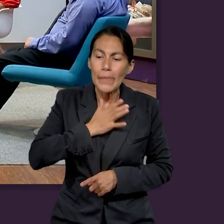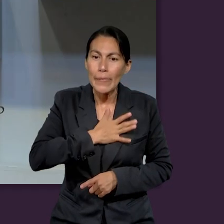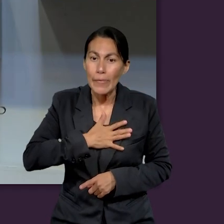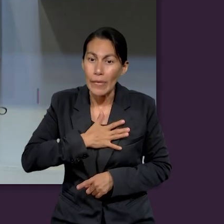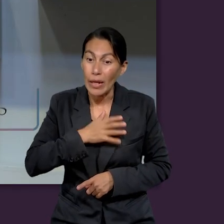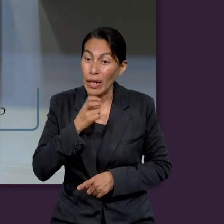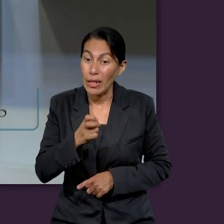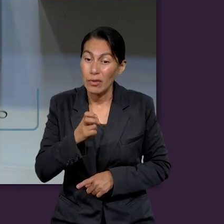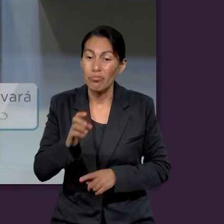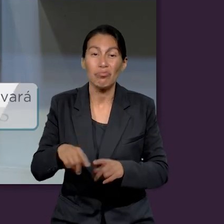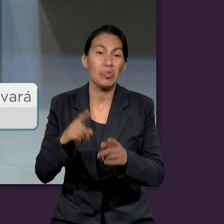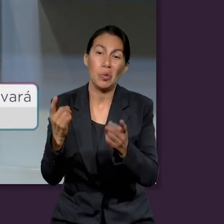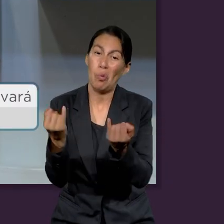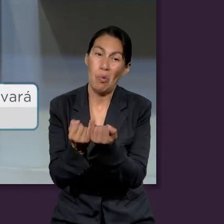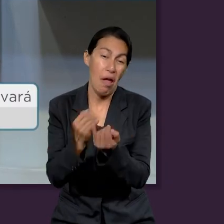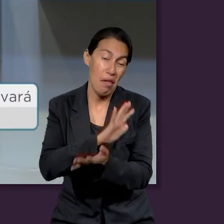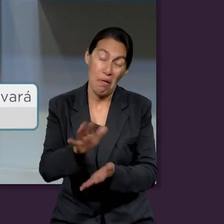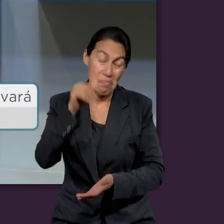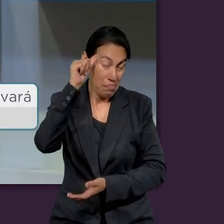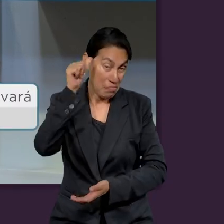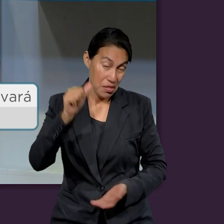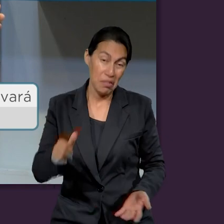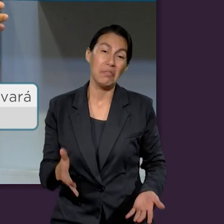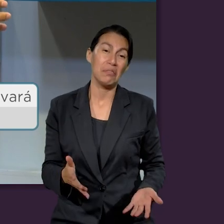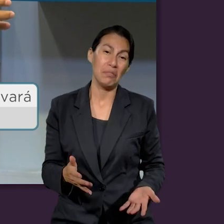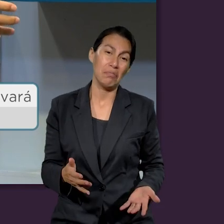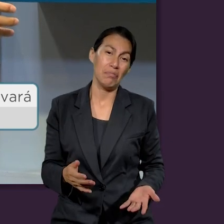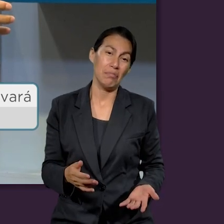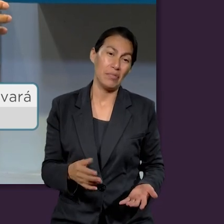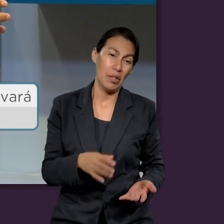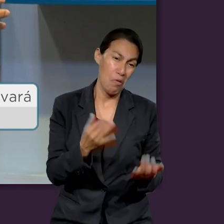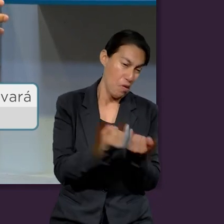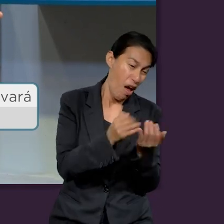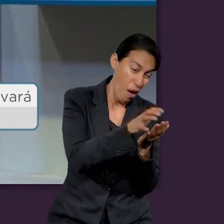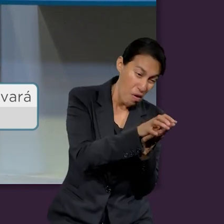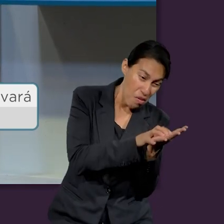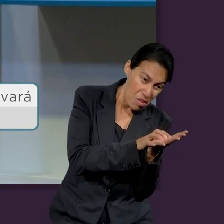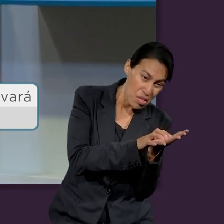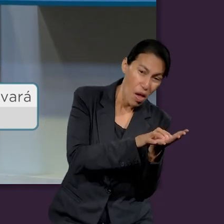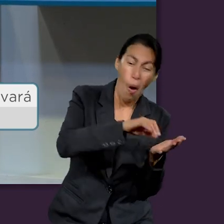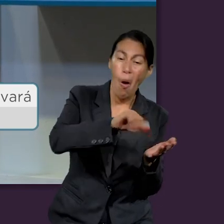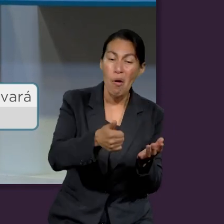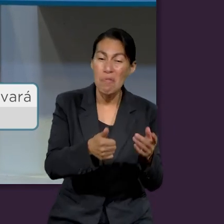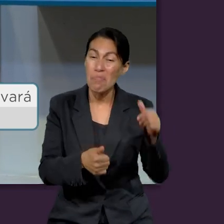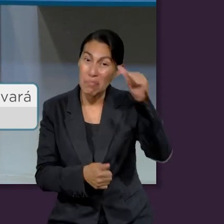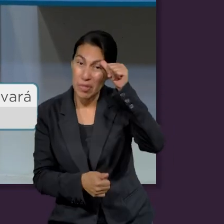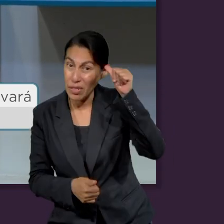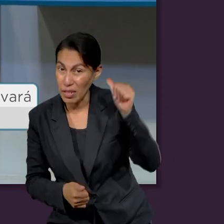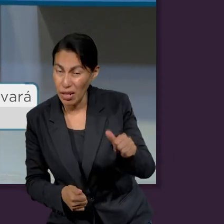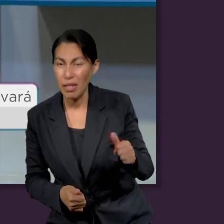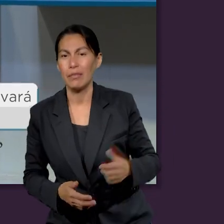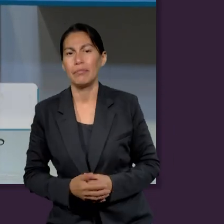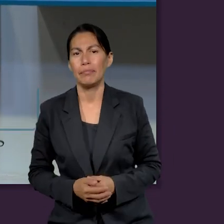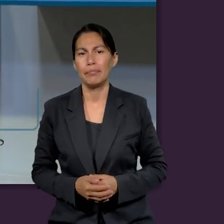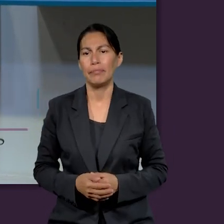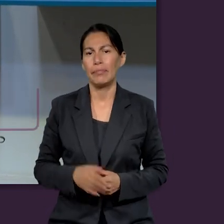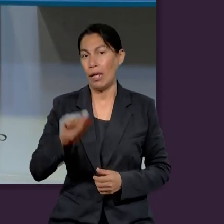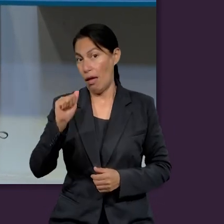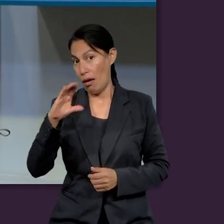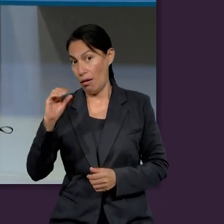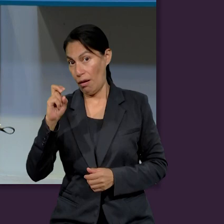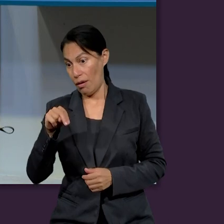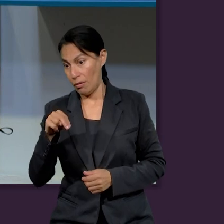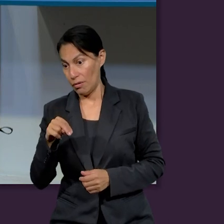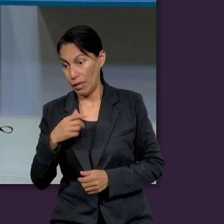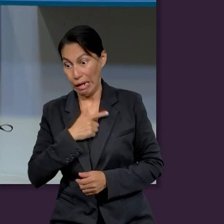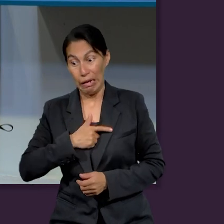nos puede llevar a transgredir otros mandamientos, como lo vemos aquí en Acán. Codició y después fue influenciado para